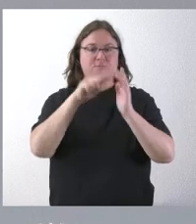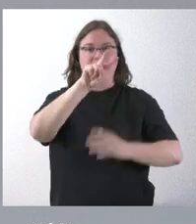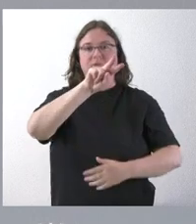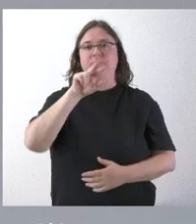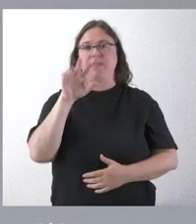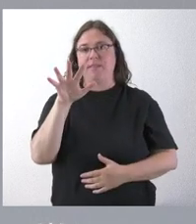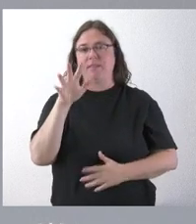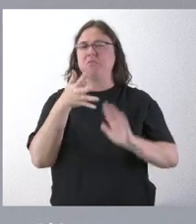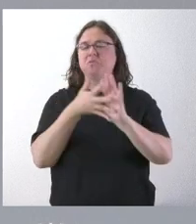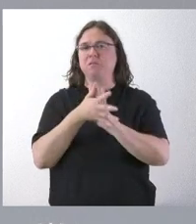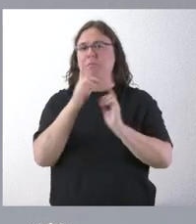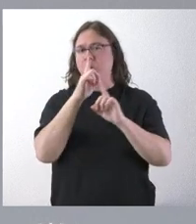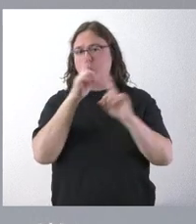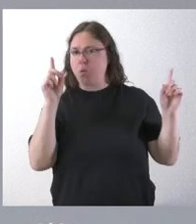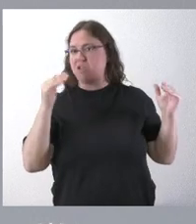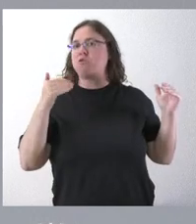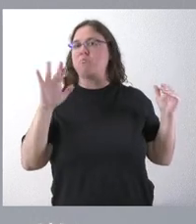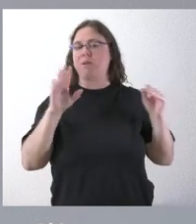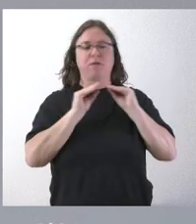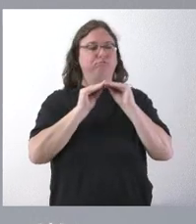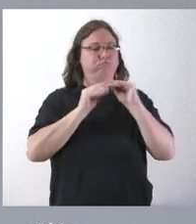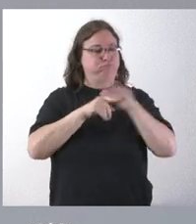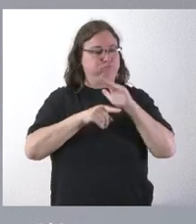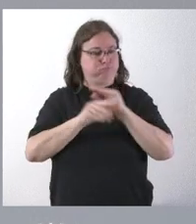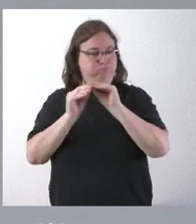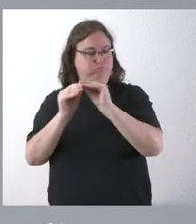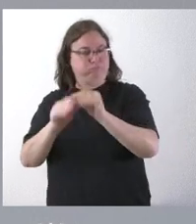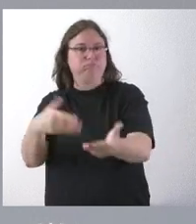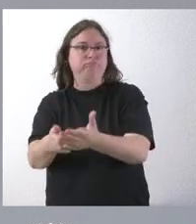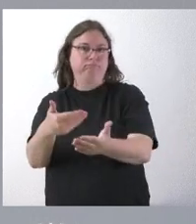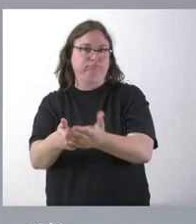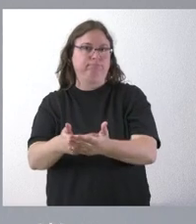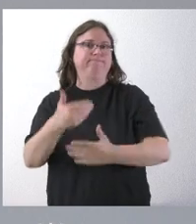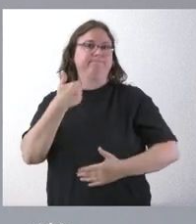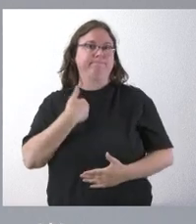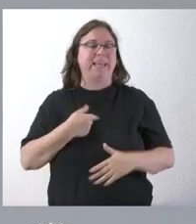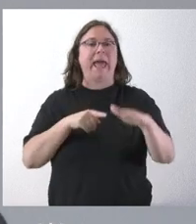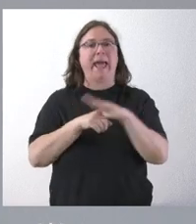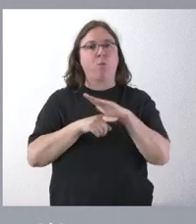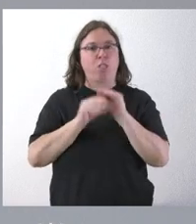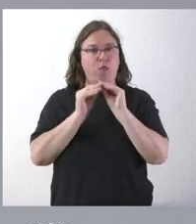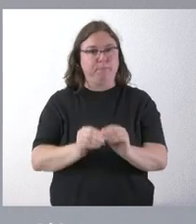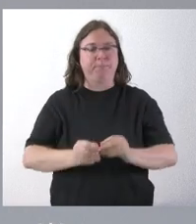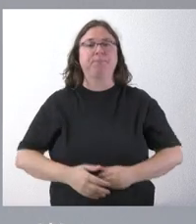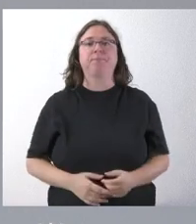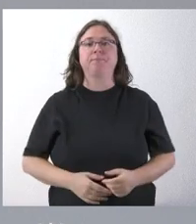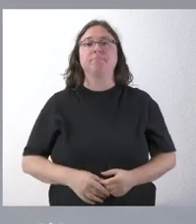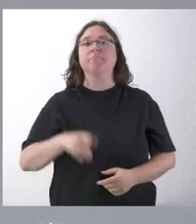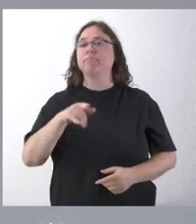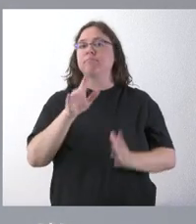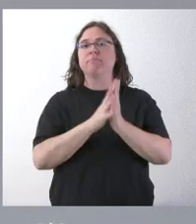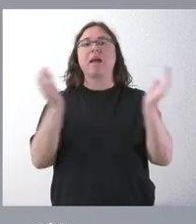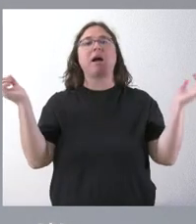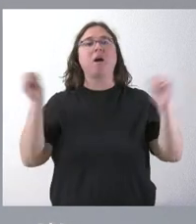de un año y pico para la ejecución efectiva y la acreditación de esa ejecución. Y este, básicamente, es el acuerdo,